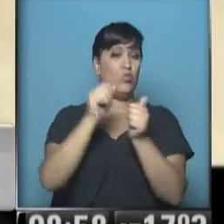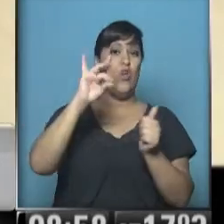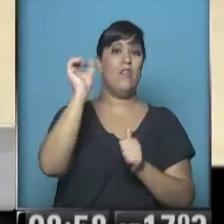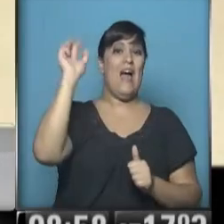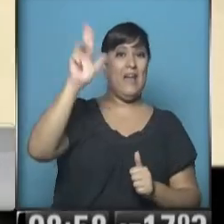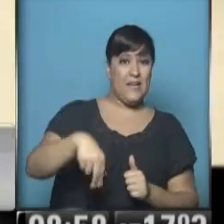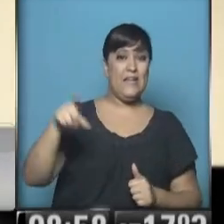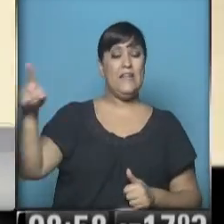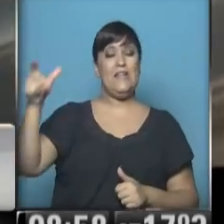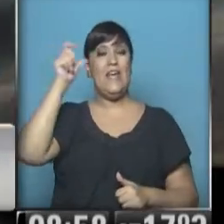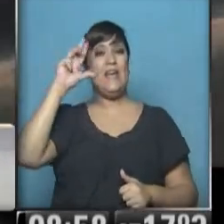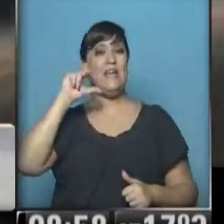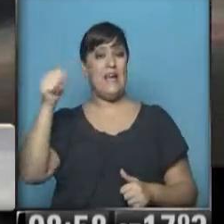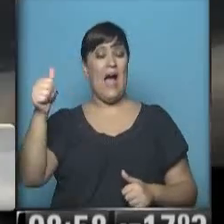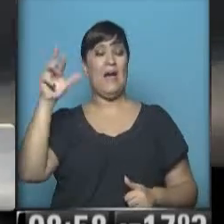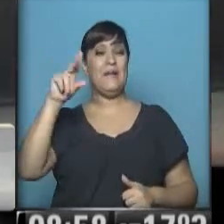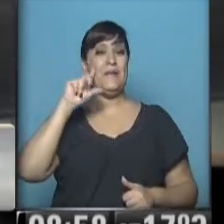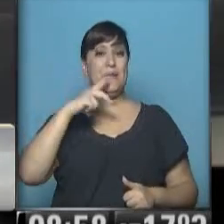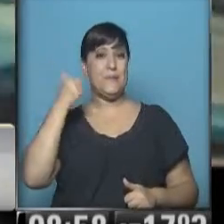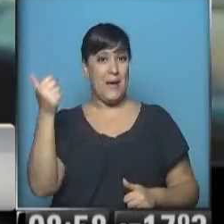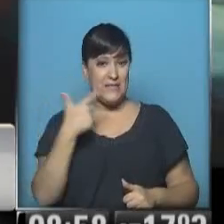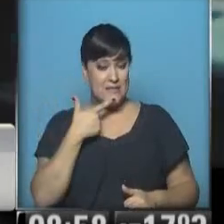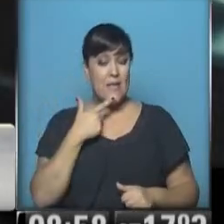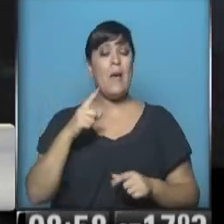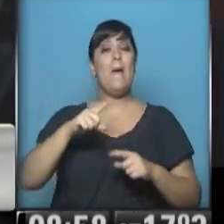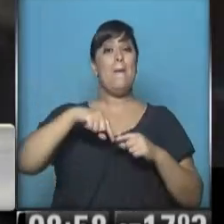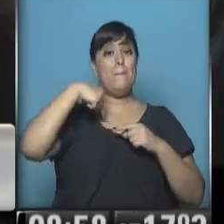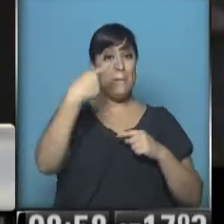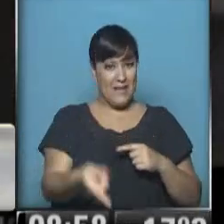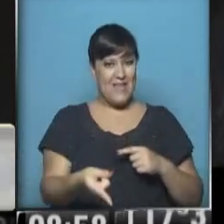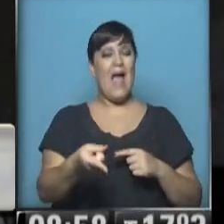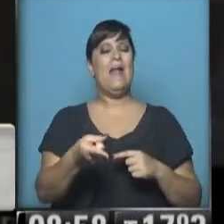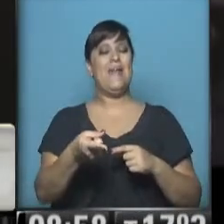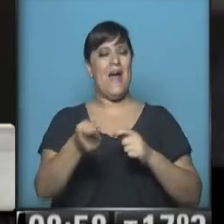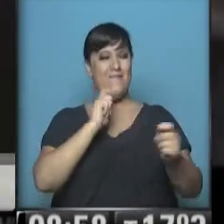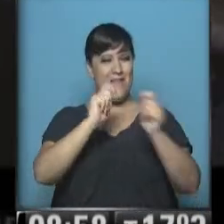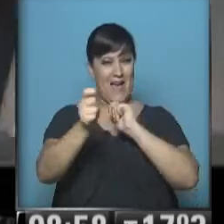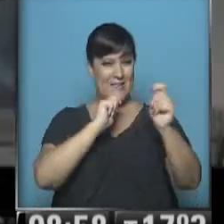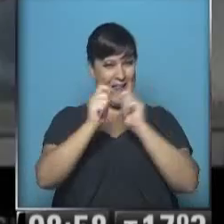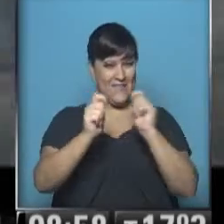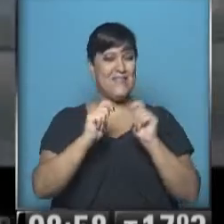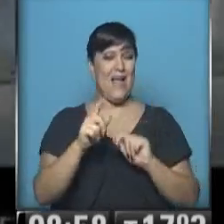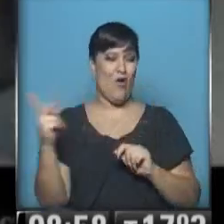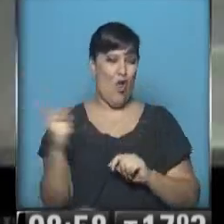próximamente, sí, para esta temporada veraniega. Y mañana vamos a compartir con ustedes nota con los protagonistas. Perfecto, ahí está entonces. ¡Forto!